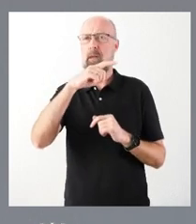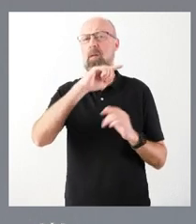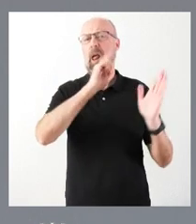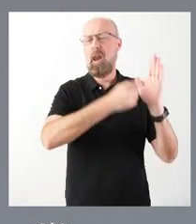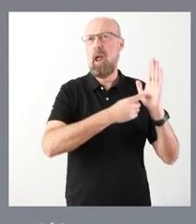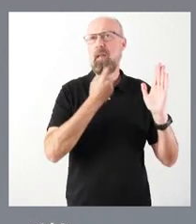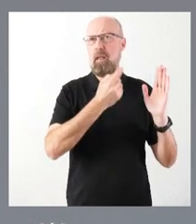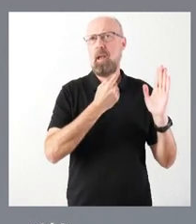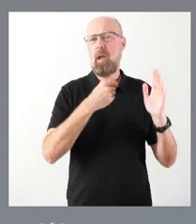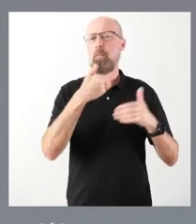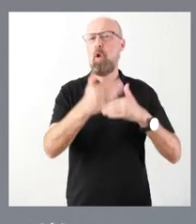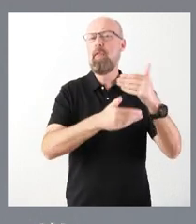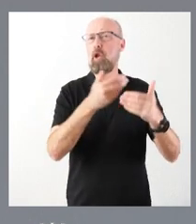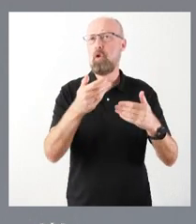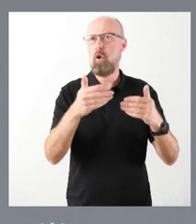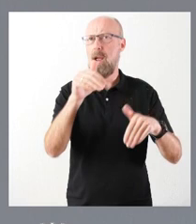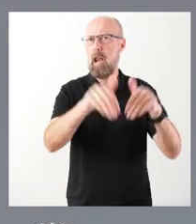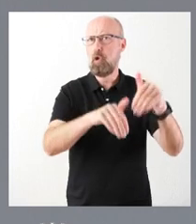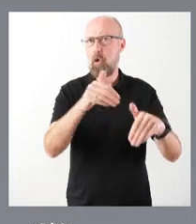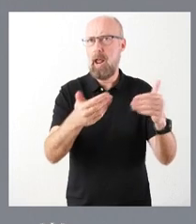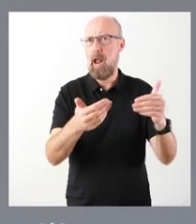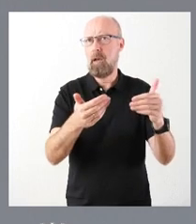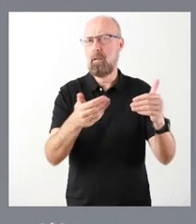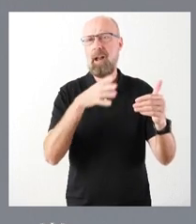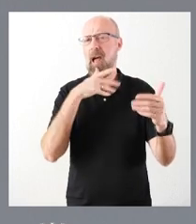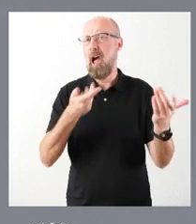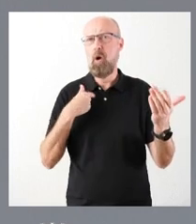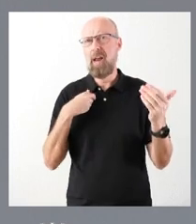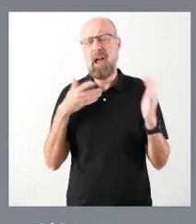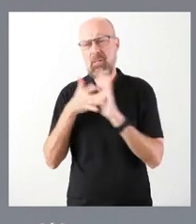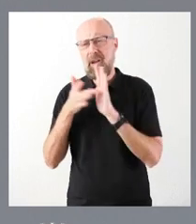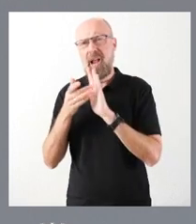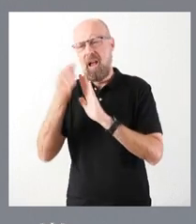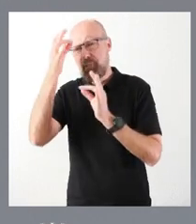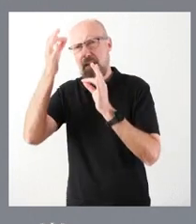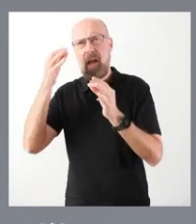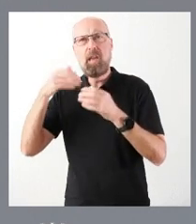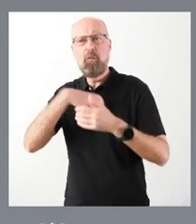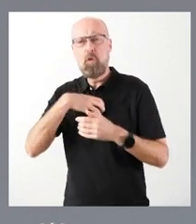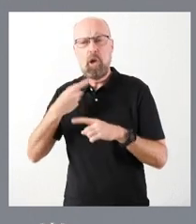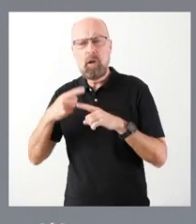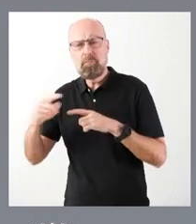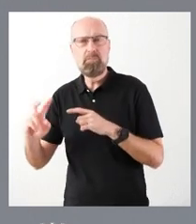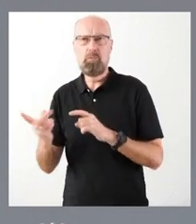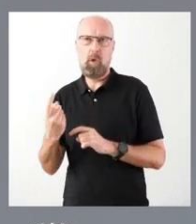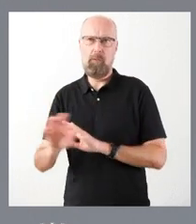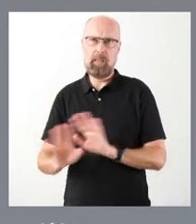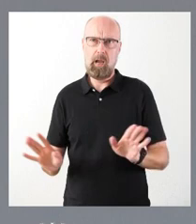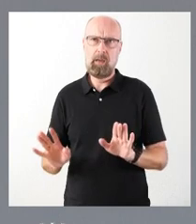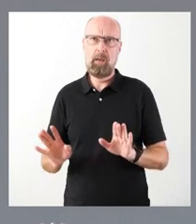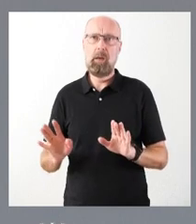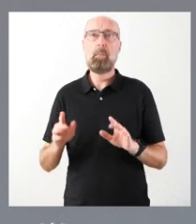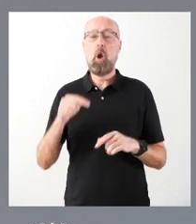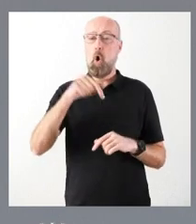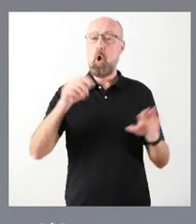proceso electoral y, por tanto, no corresponde que entre a ello. Pero, en este momento, y como bien sabe usted, a partir de esta noche